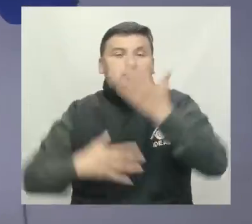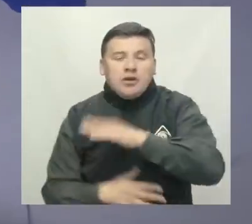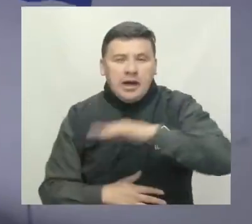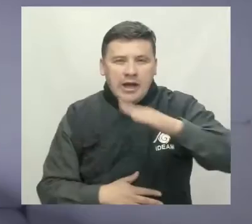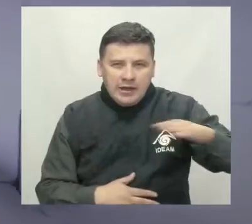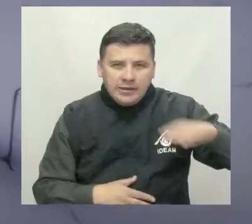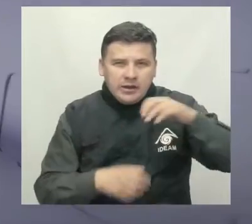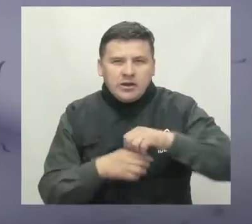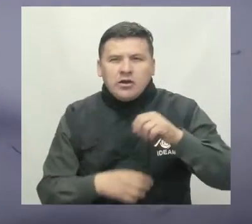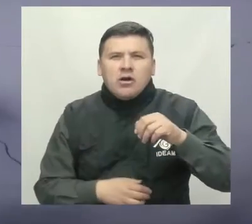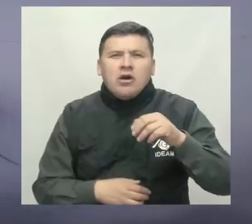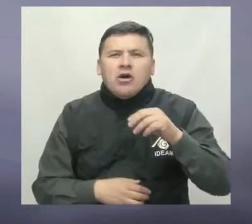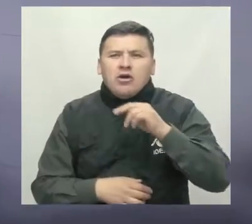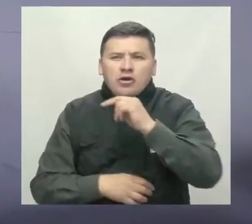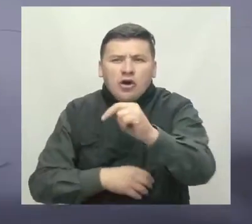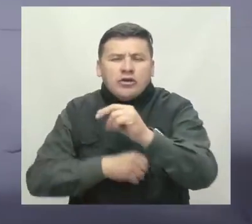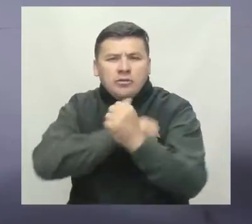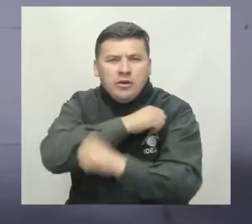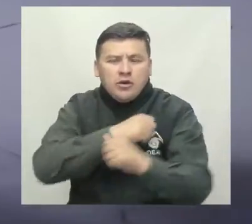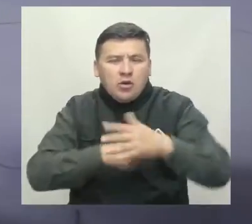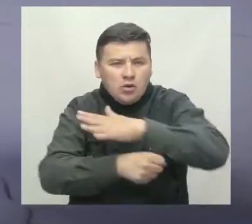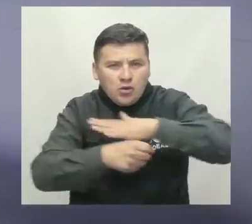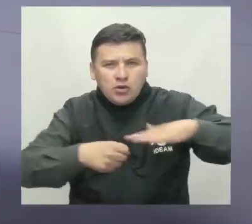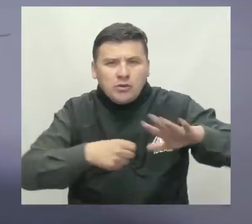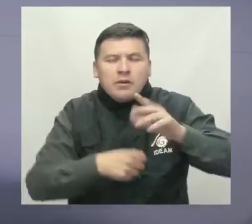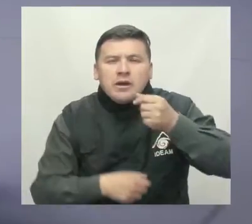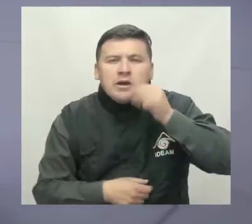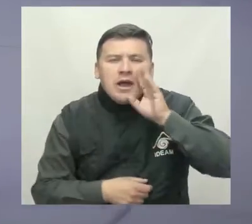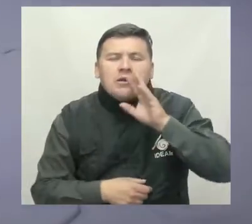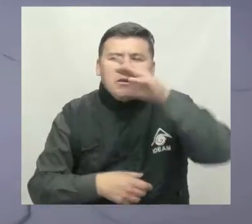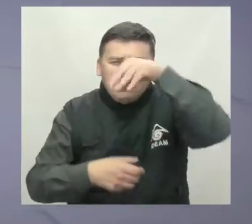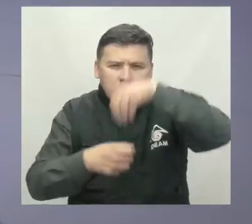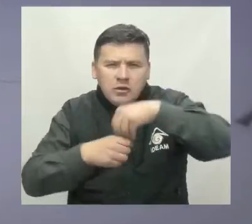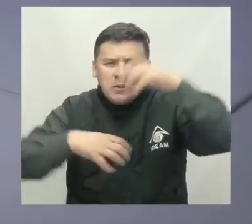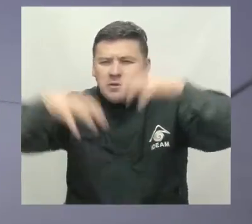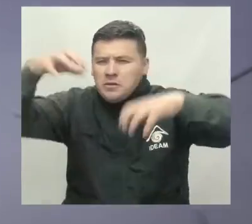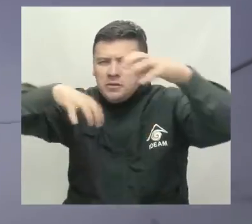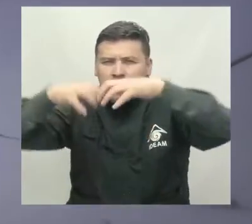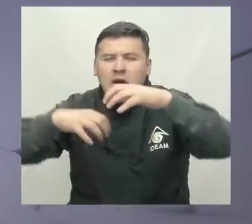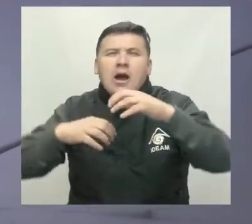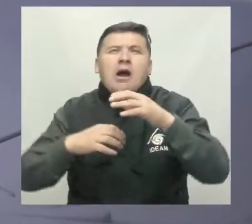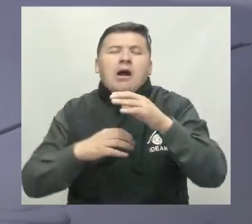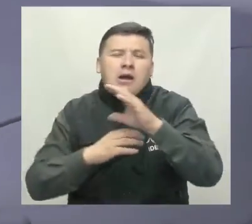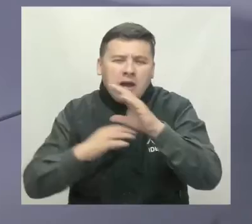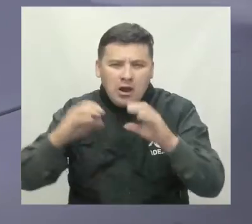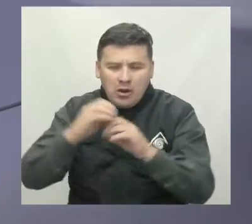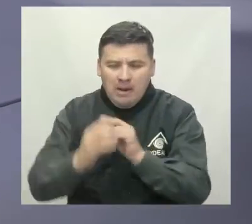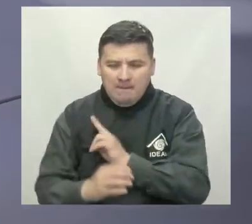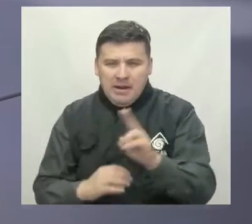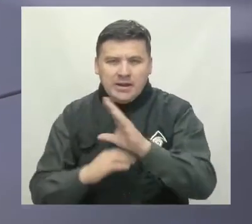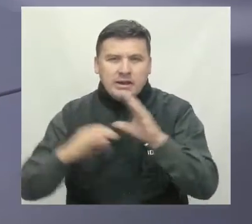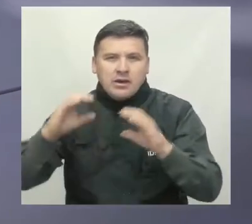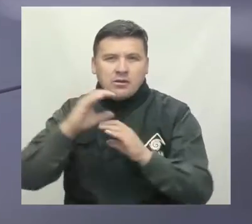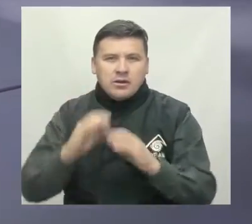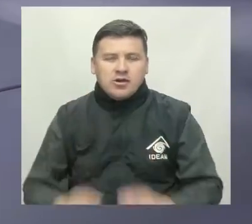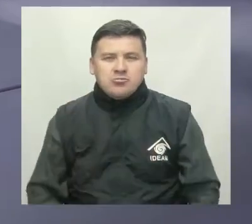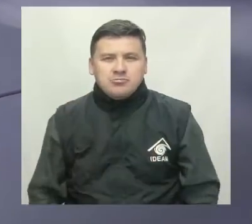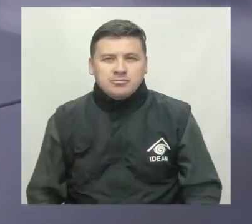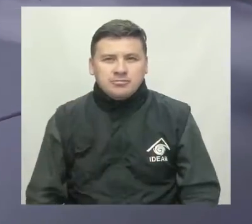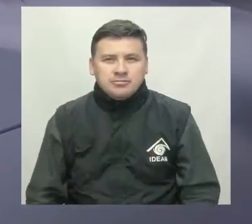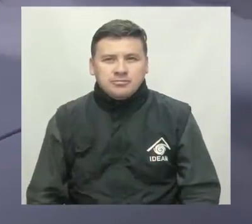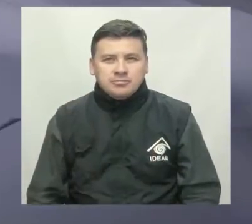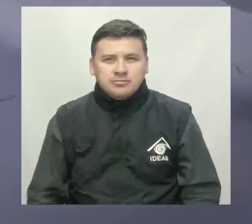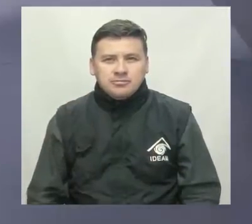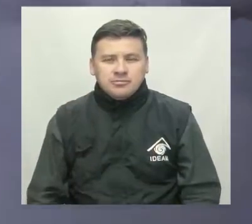Santander, al oriente de norte de Santander, occidente y norte de Boyacá, oriente de Cundinamarca y Nariño, con lloviznas